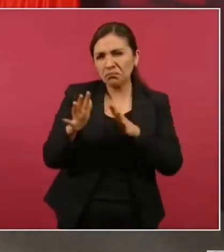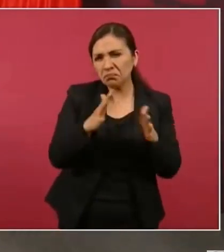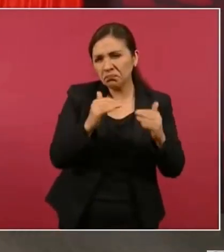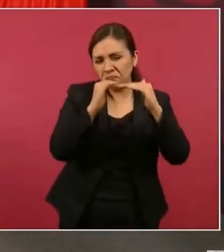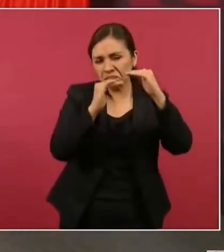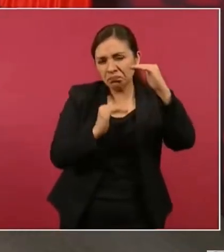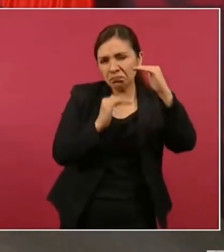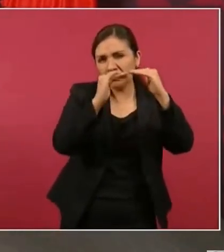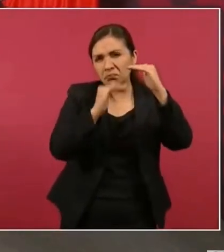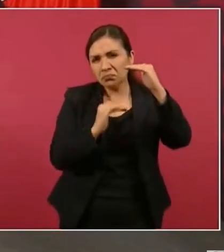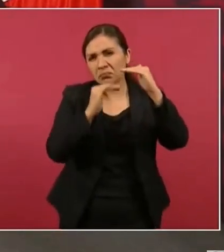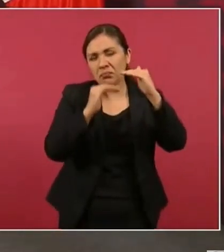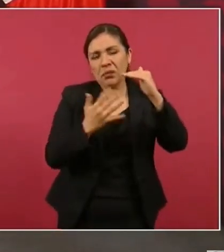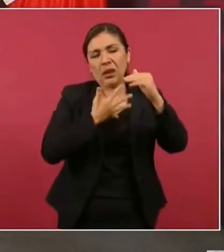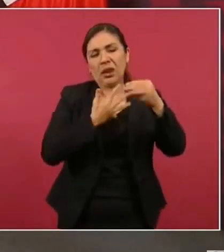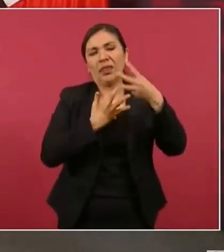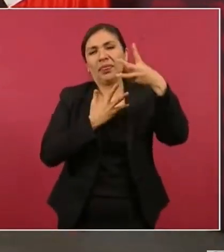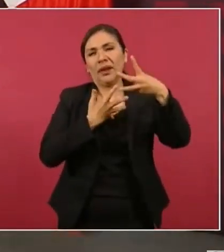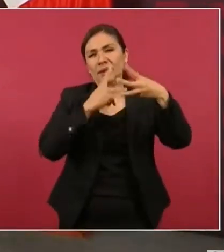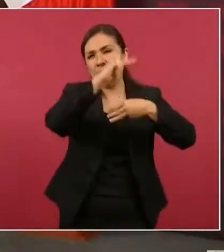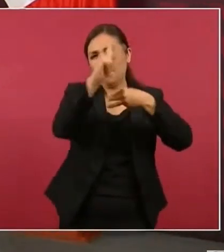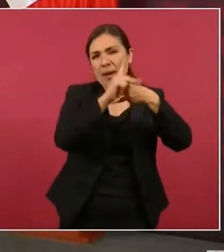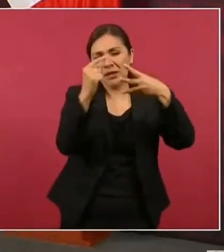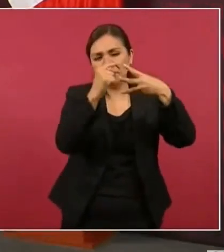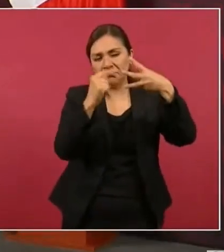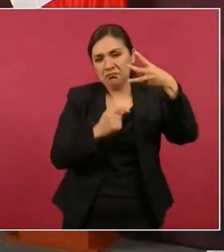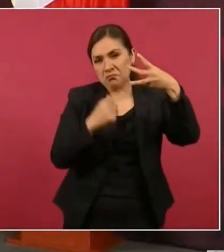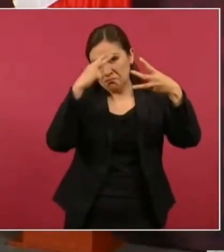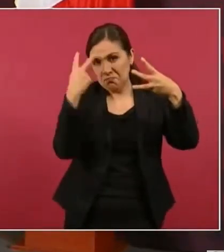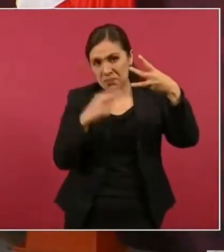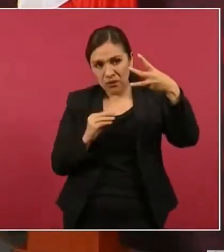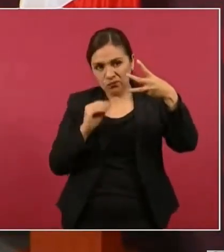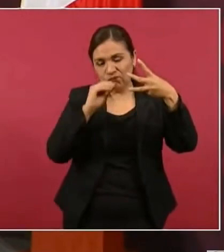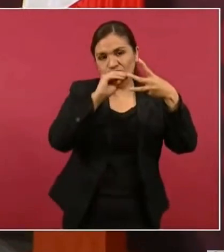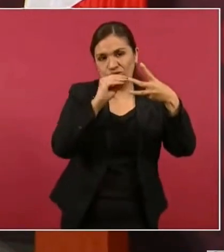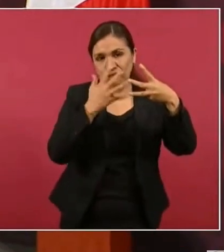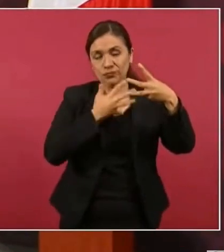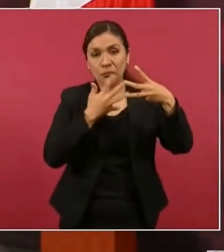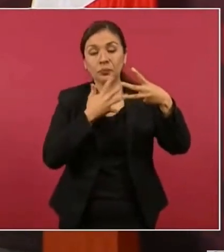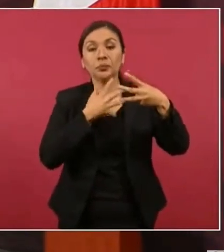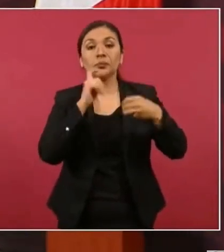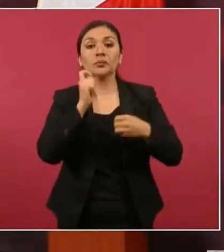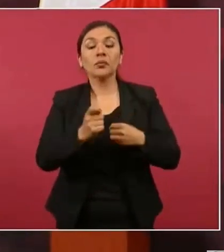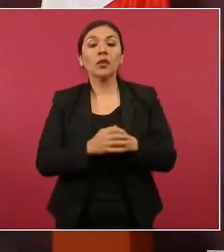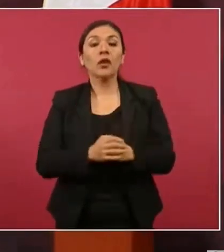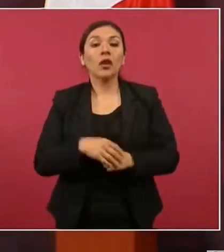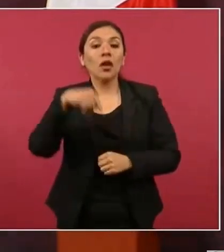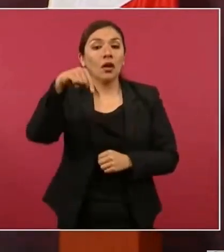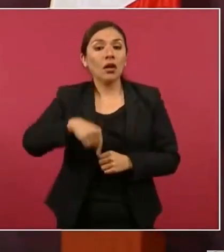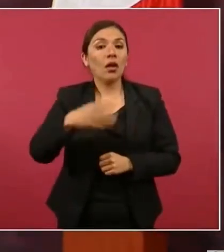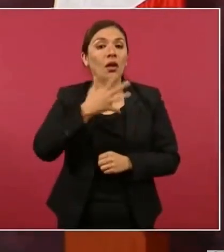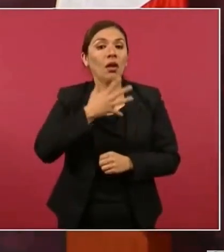tres países con más